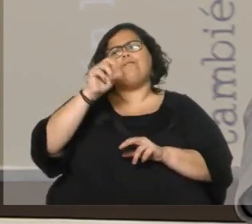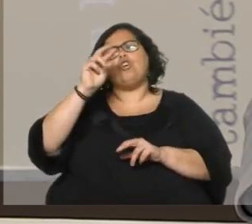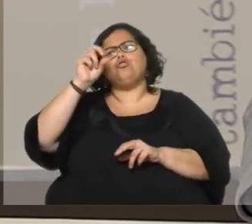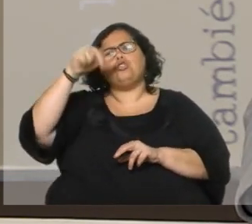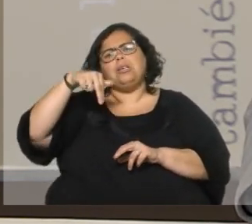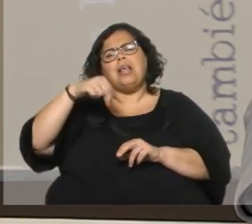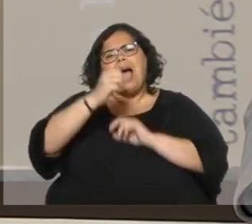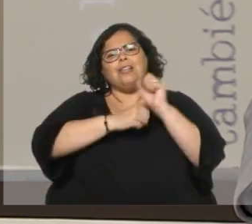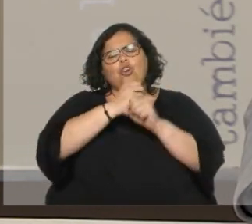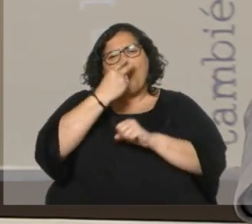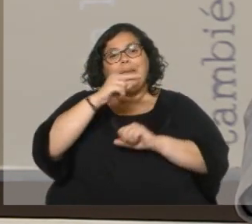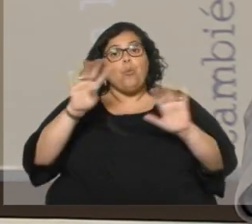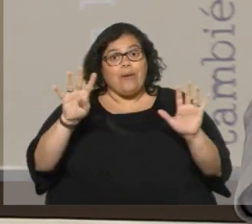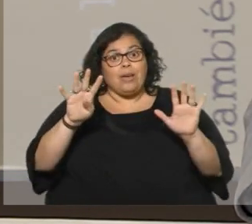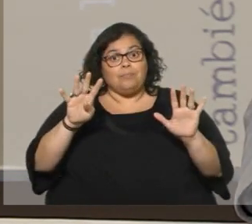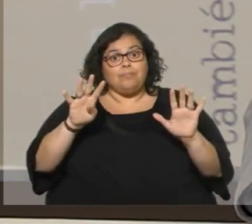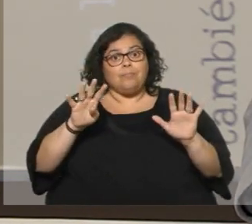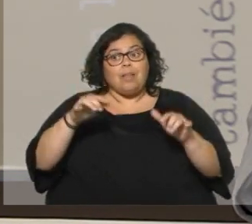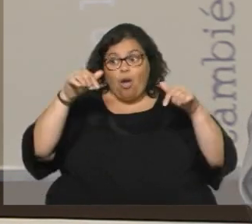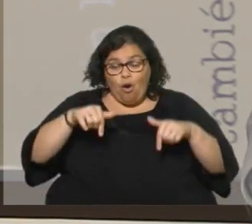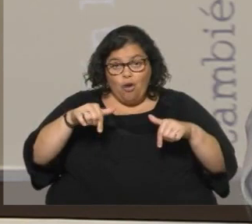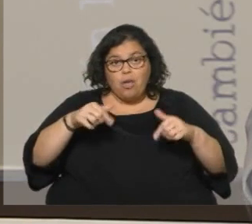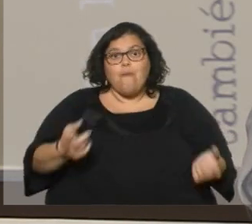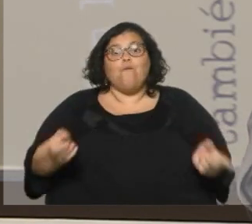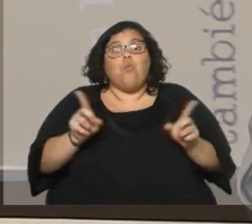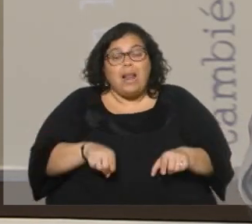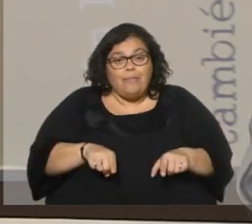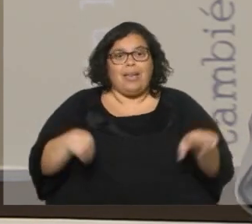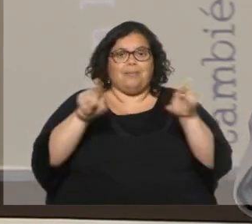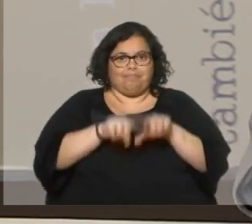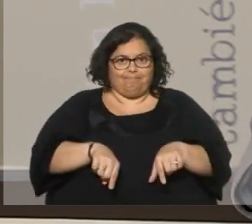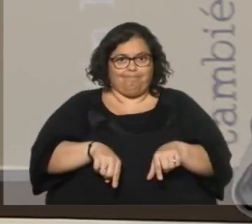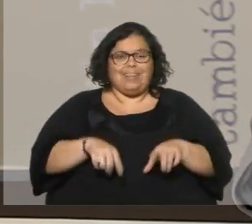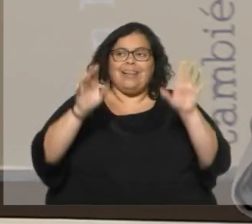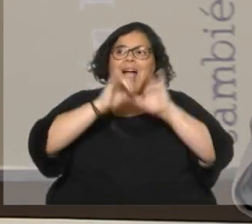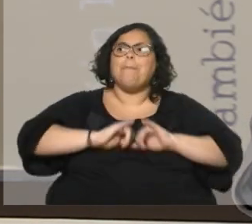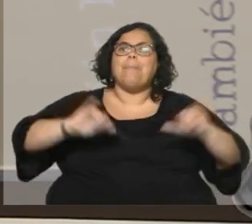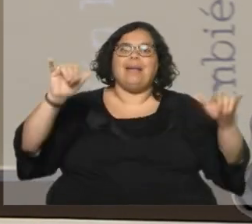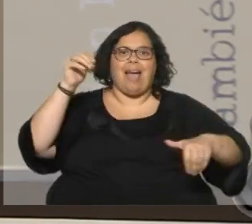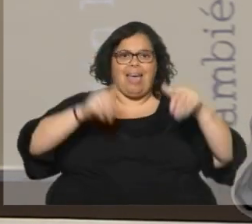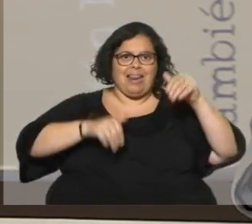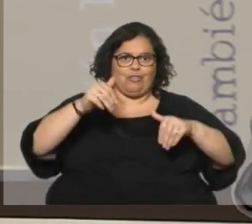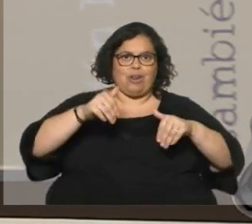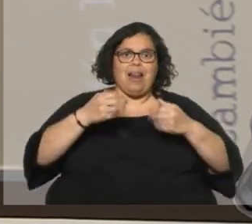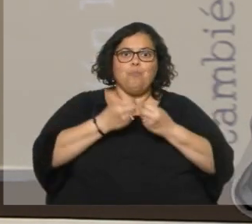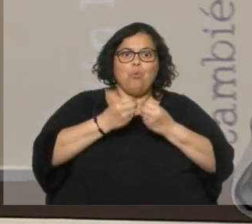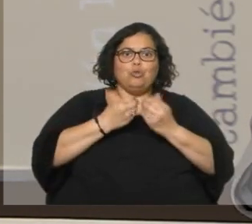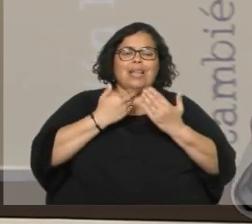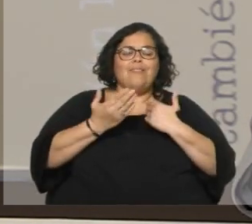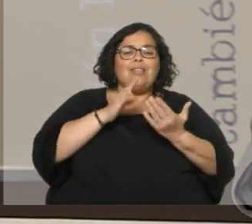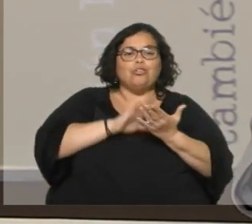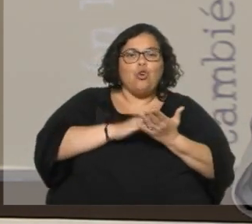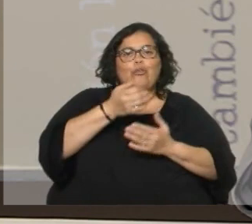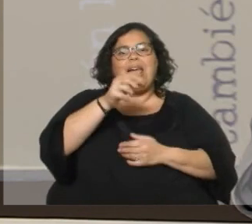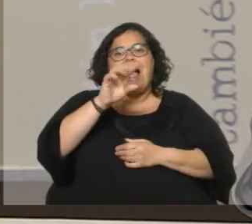se instaló de vuelta asombrosamente en la campaña electoral. Estos días hablan mucho en los medios de